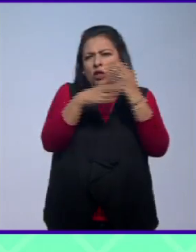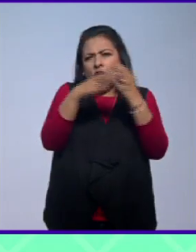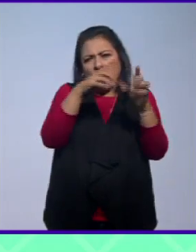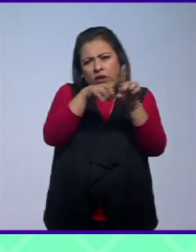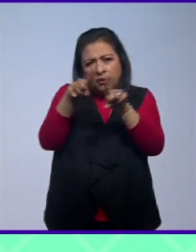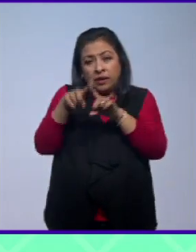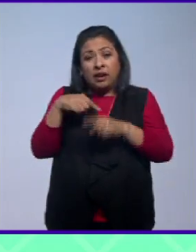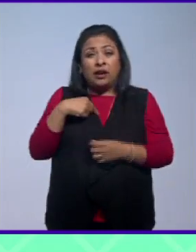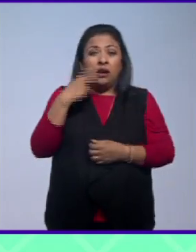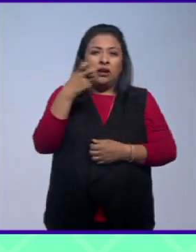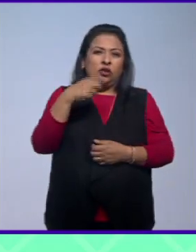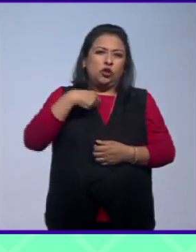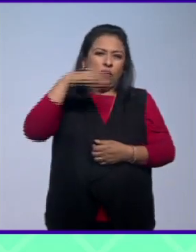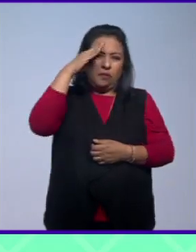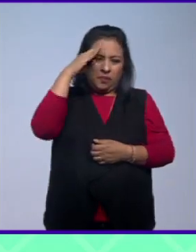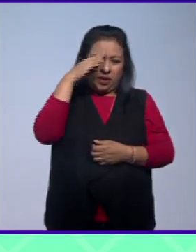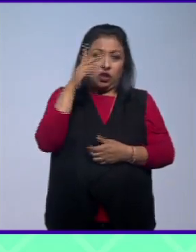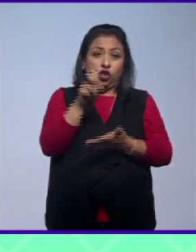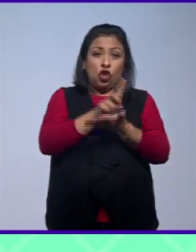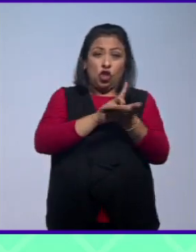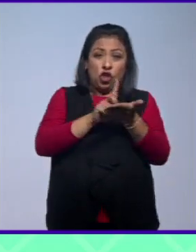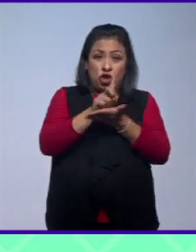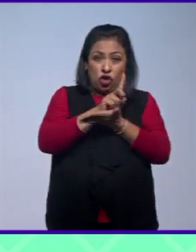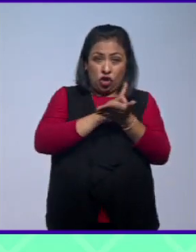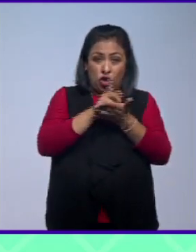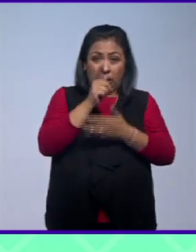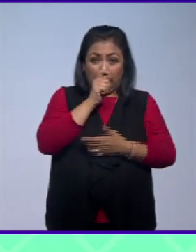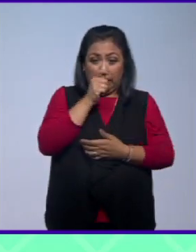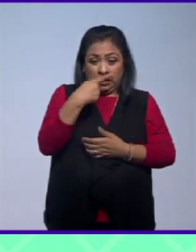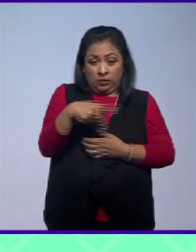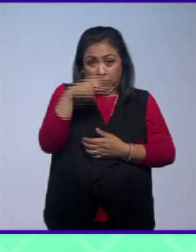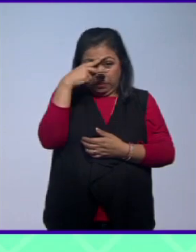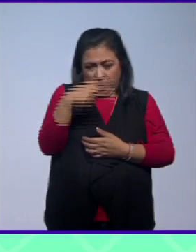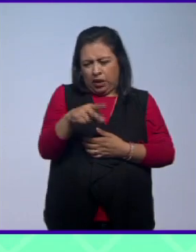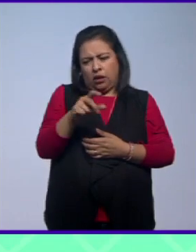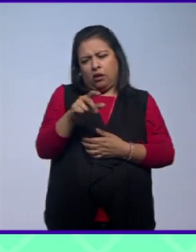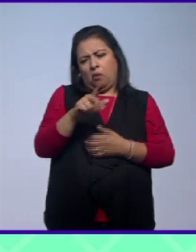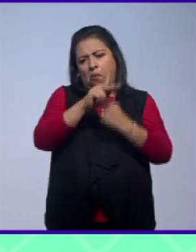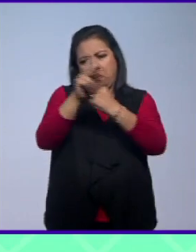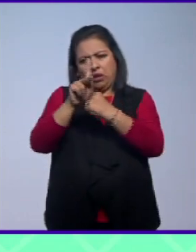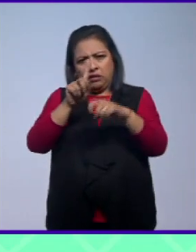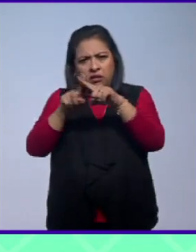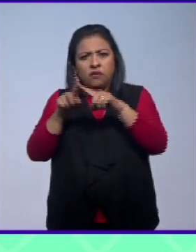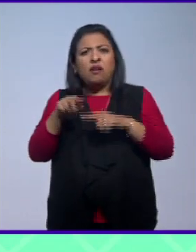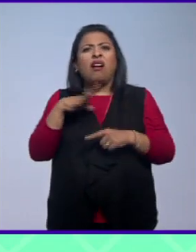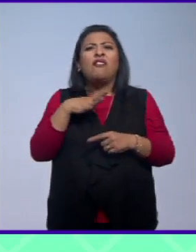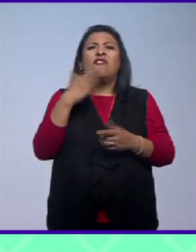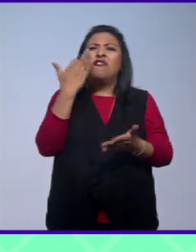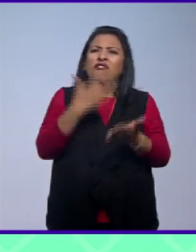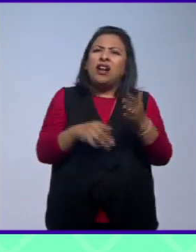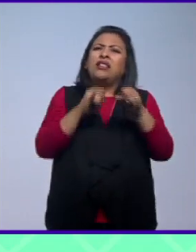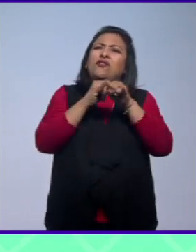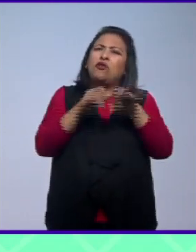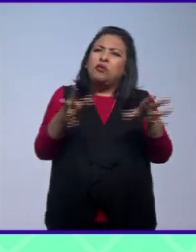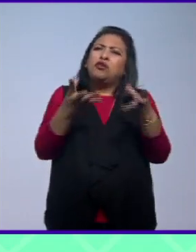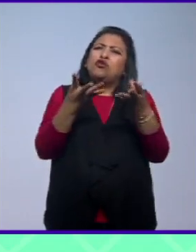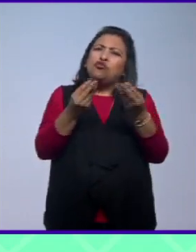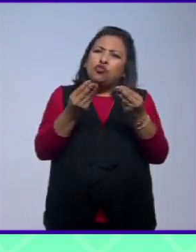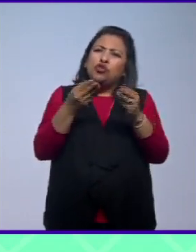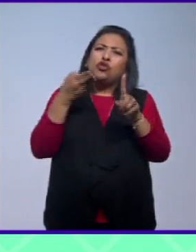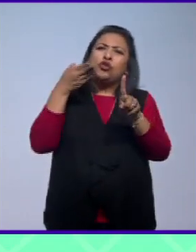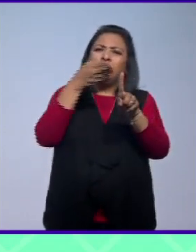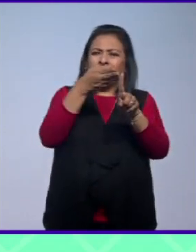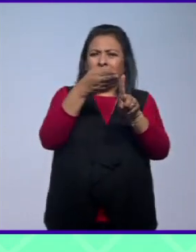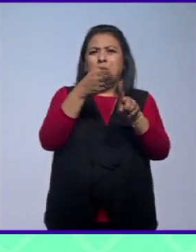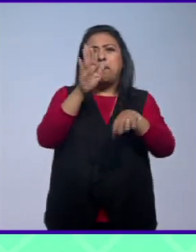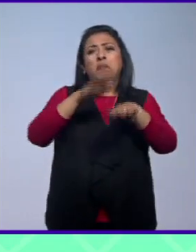a me parece que los psicoactivos las drogas en México y en general pues hay mucha carencia de información respecto a ellos sobre todo